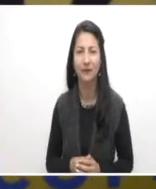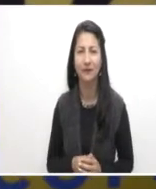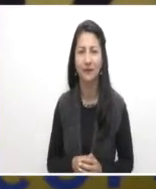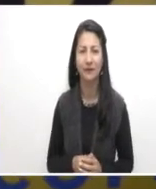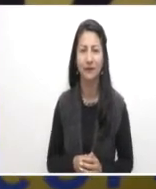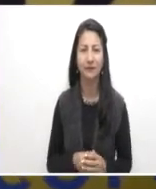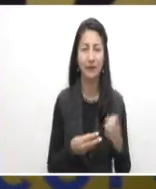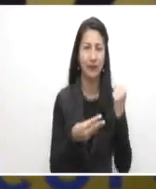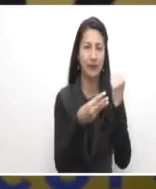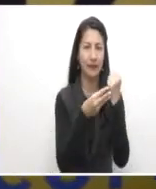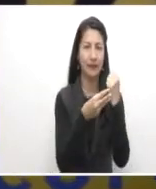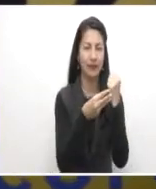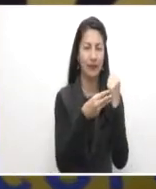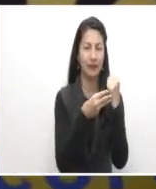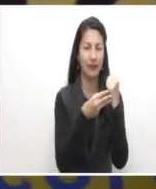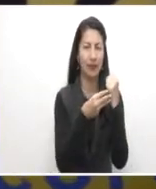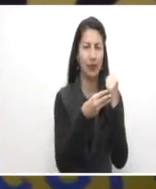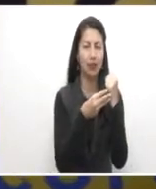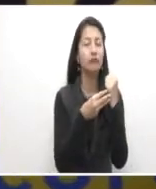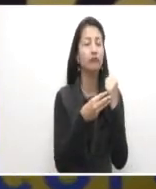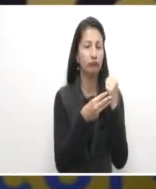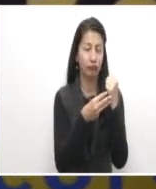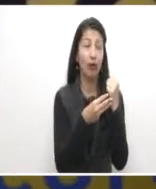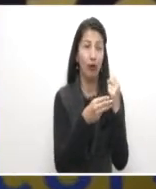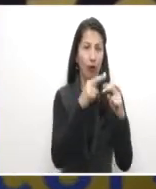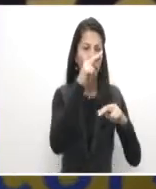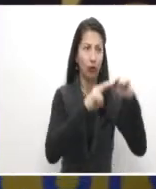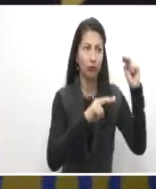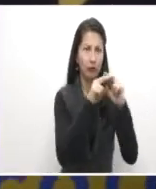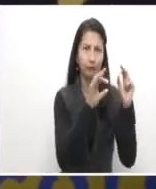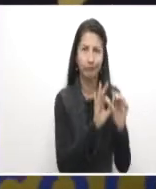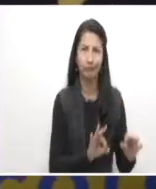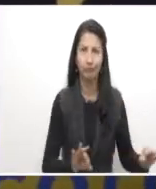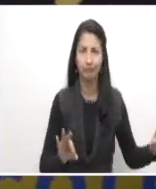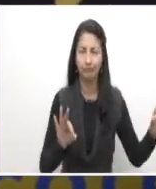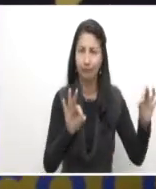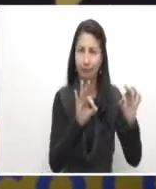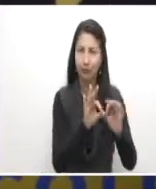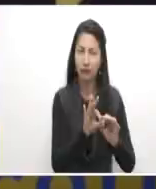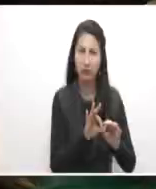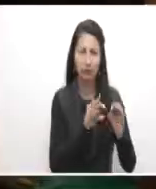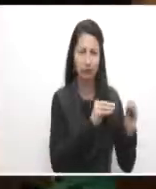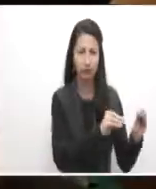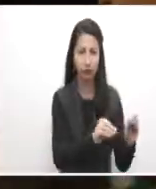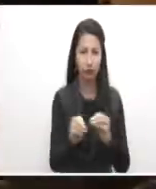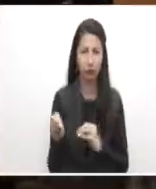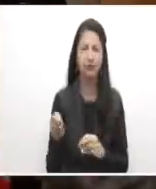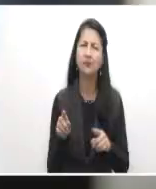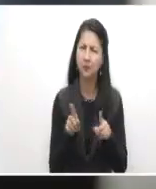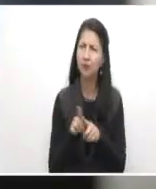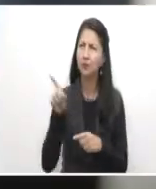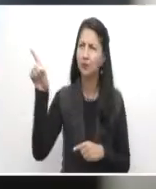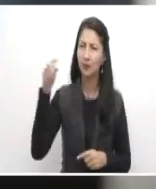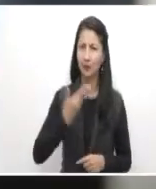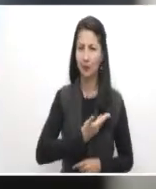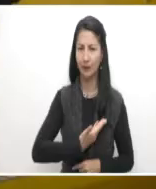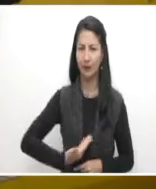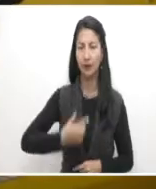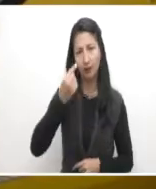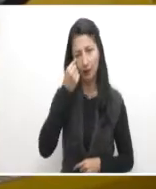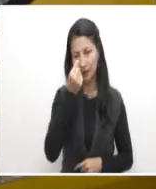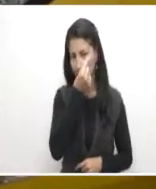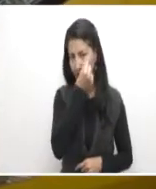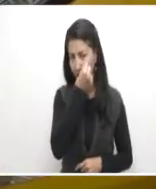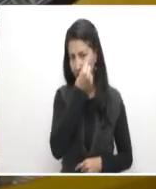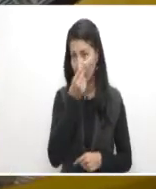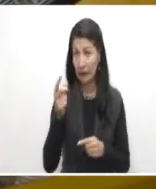El Sena para el sector de la construcción es un aliado muy importante. Como lo decíamos durante el gobierno del presidente Santo y este es uno